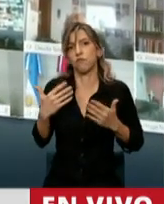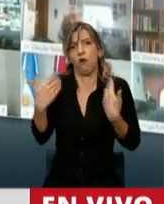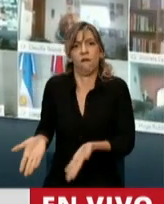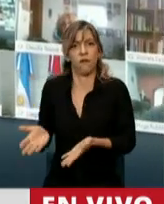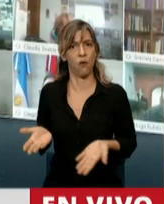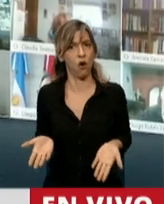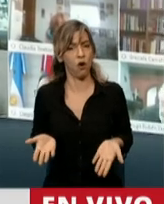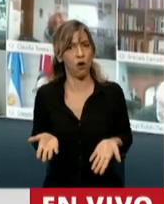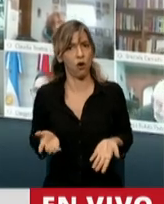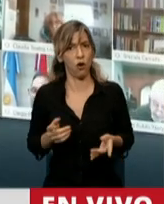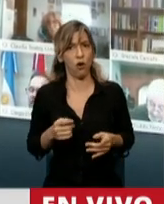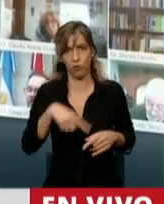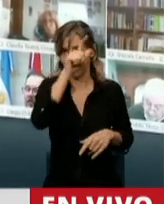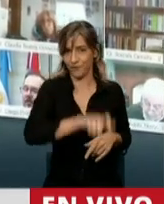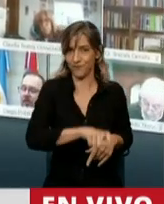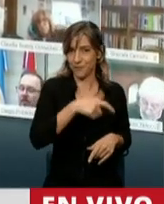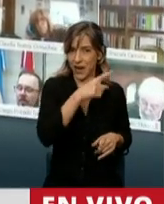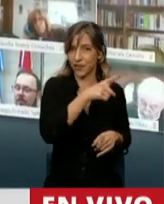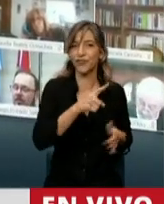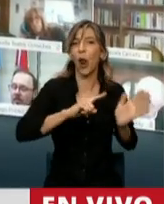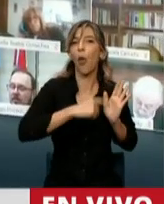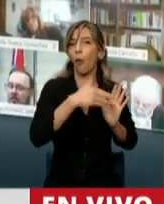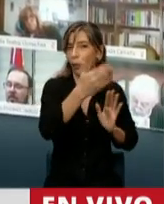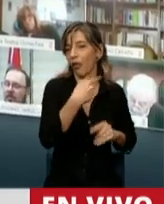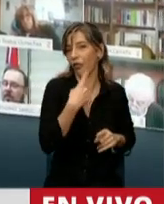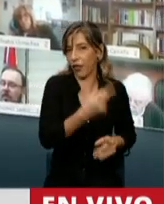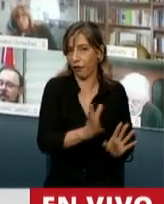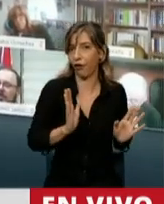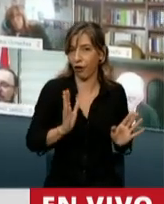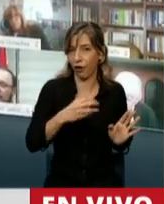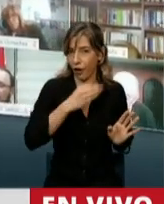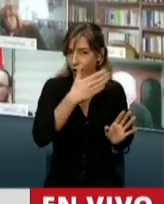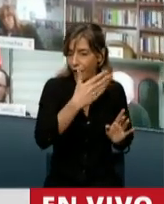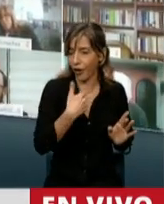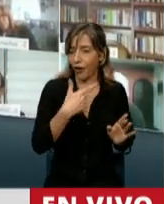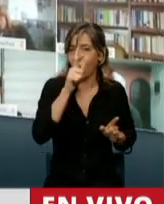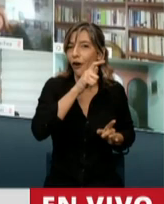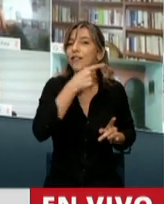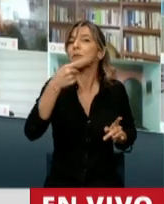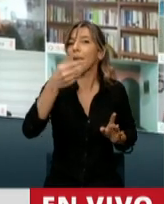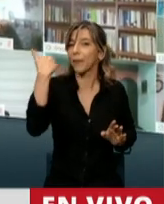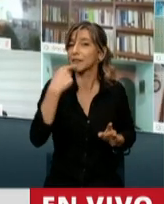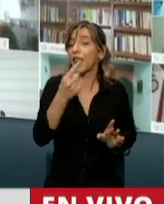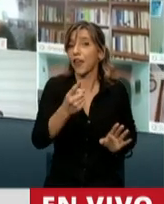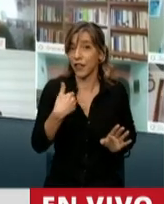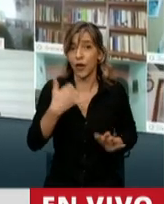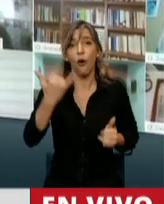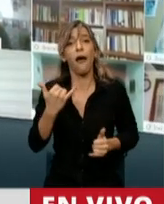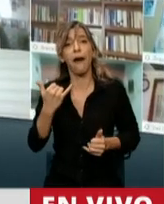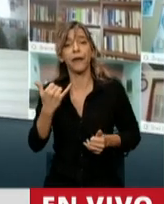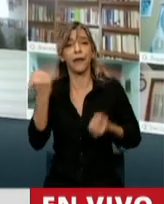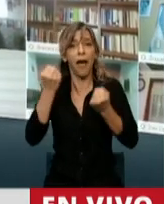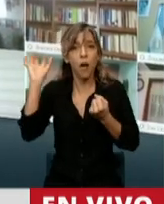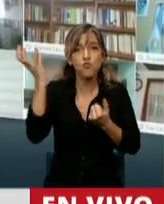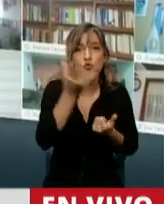del conurbano bonaerense la semana pasada. Él dijo, se usan ambulancias, bienes del Estado, quiero